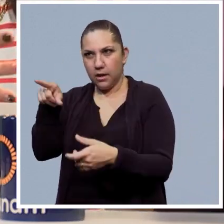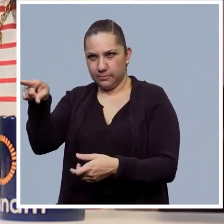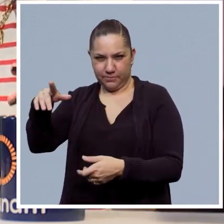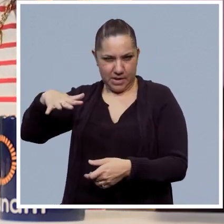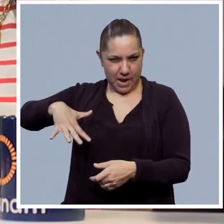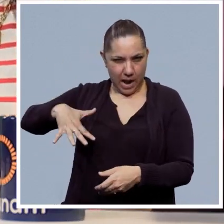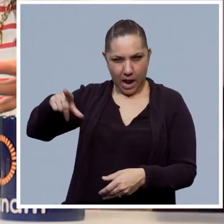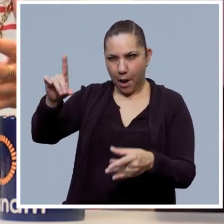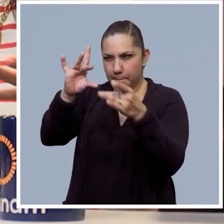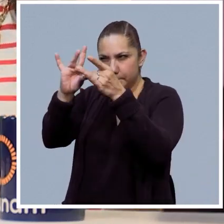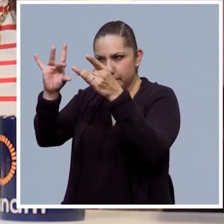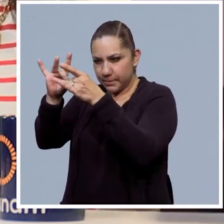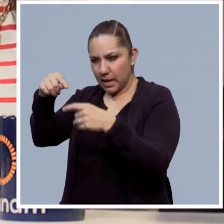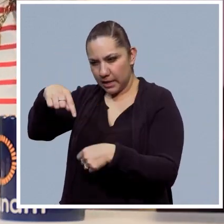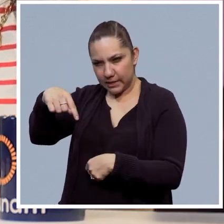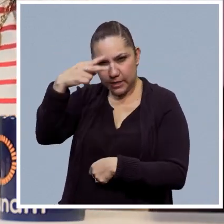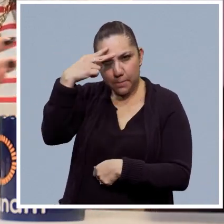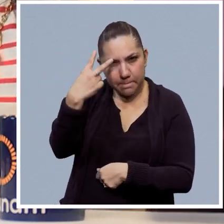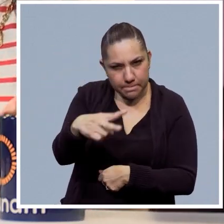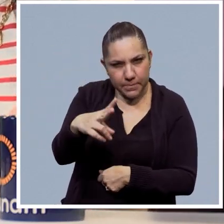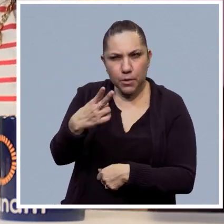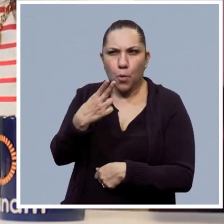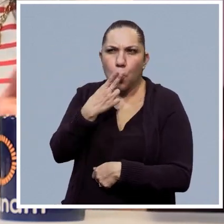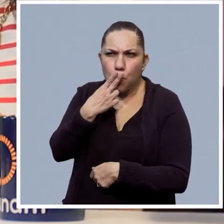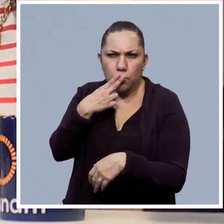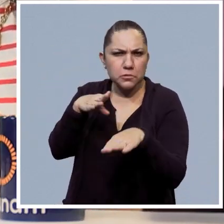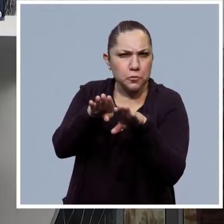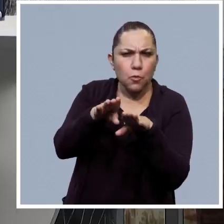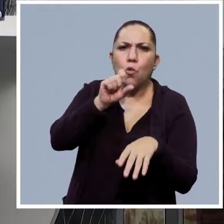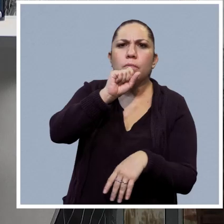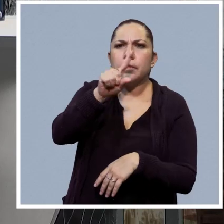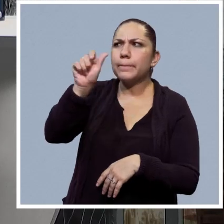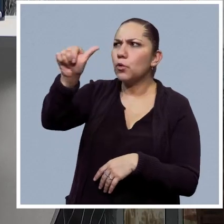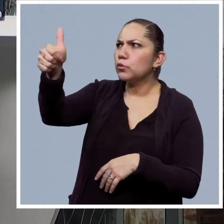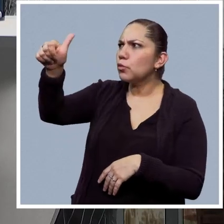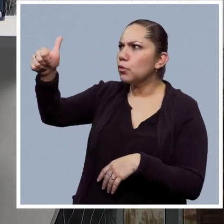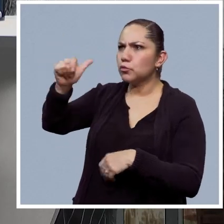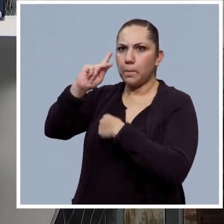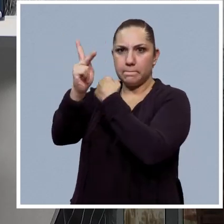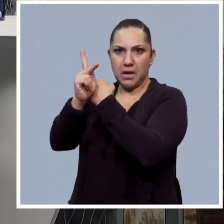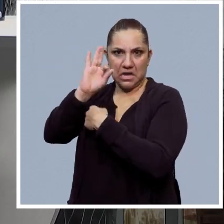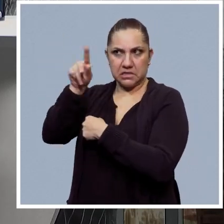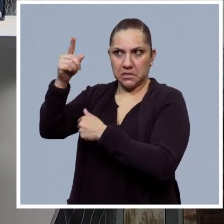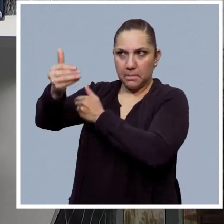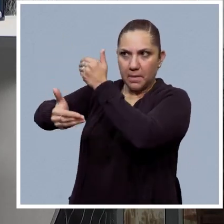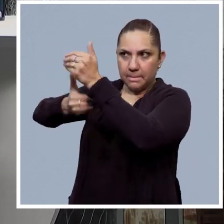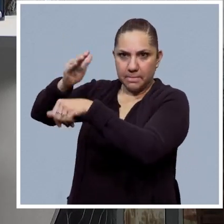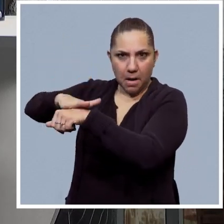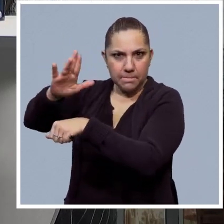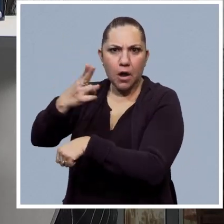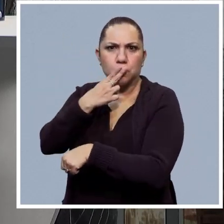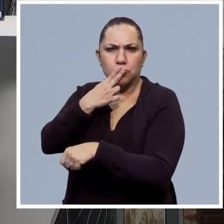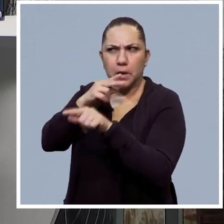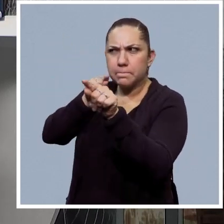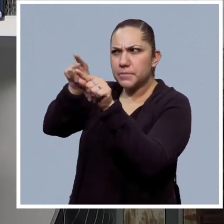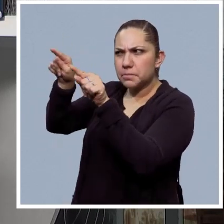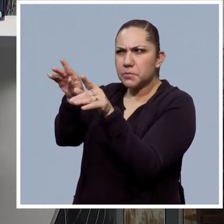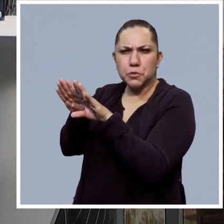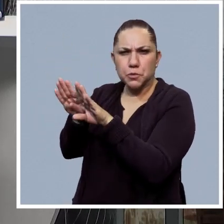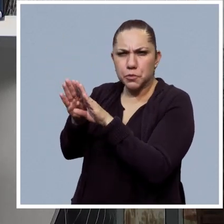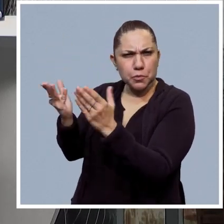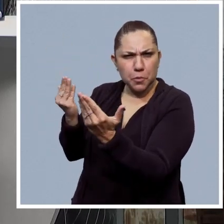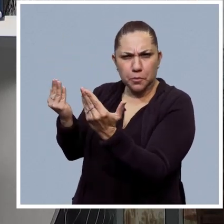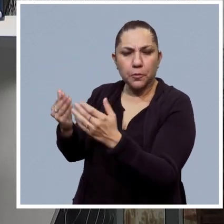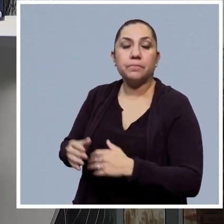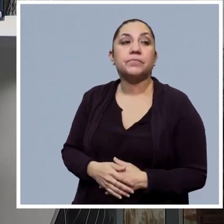un poco lo que es en México y también en comparativa con algunos otros países que tal vez vayan más a la cabeza. La verdad es que el